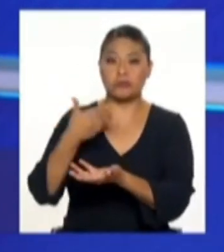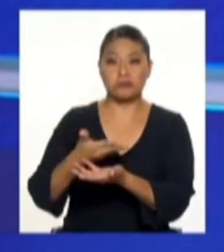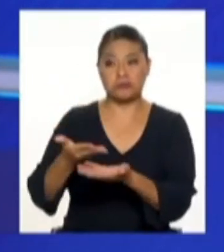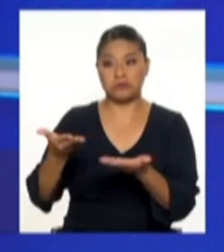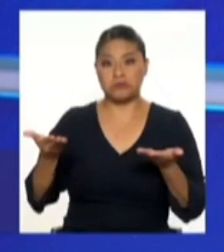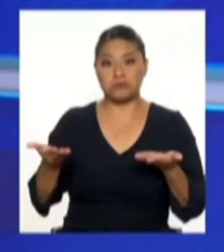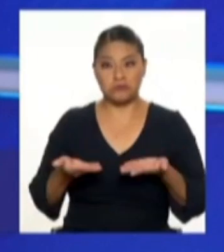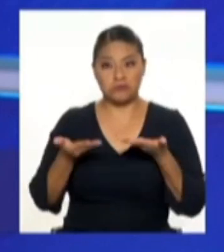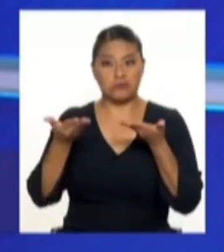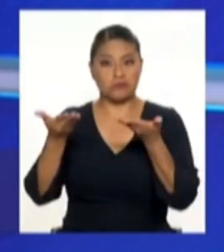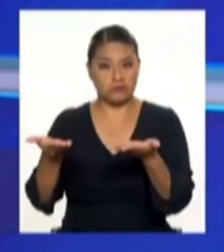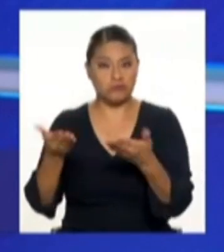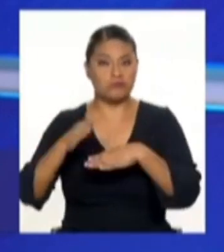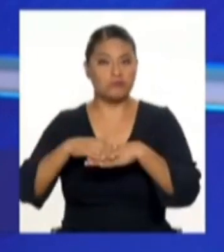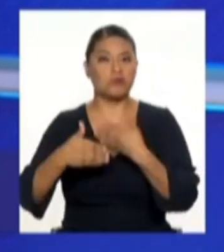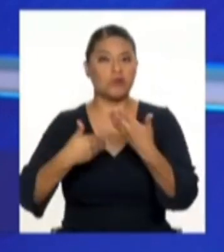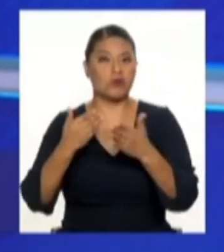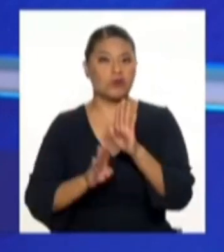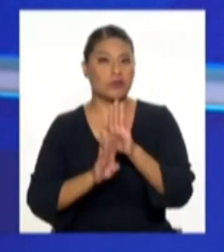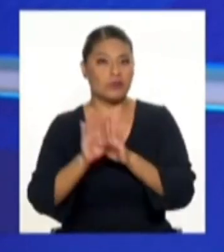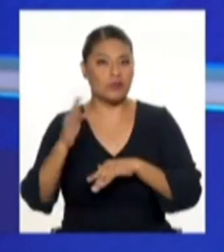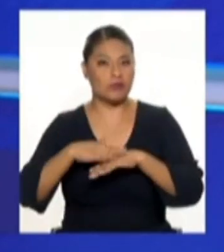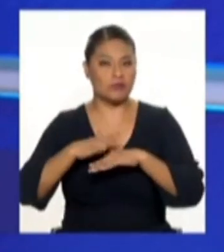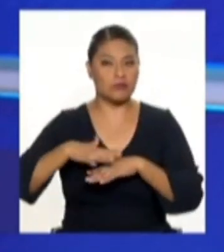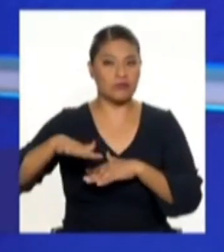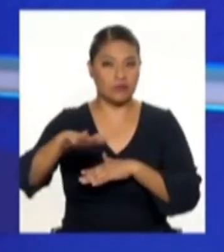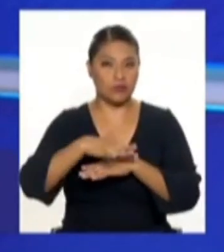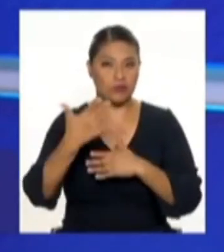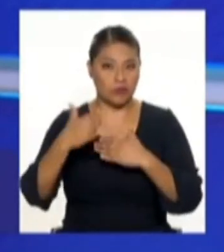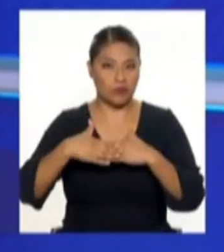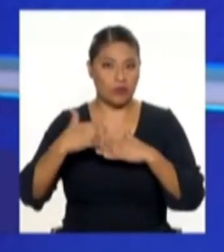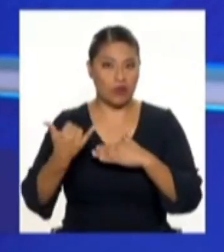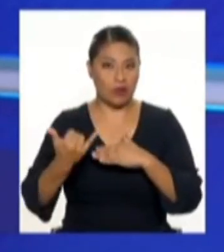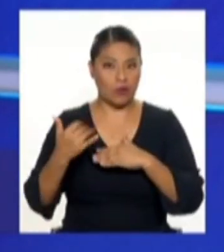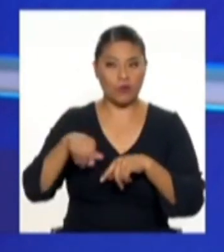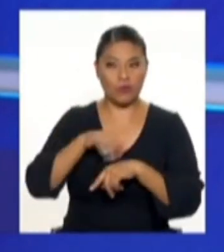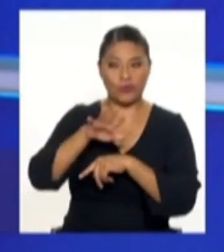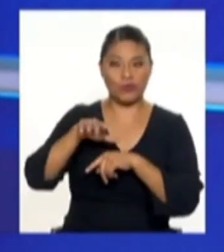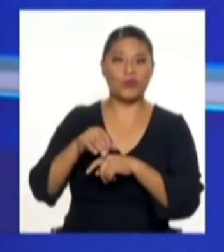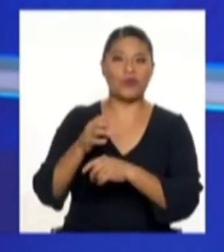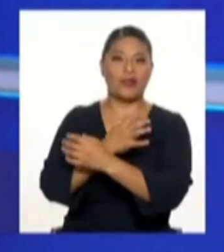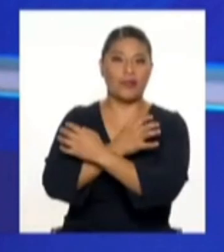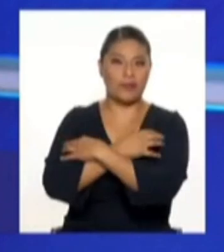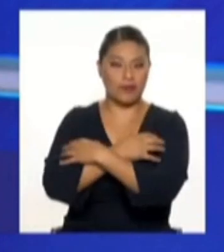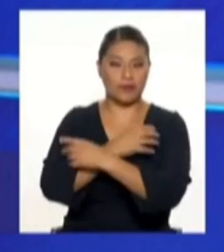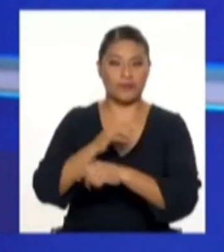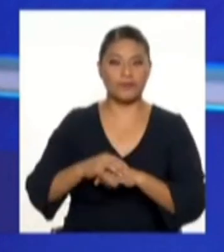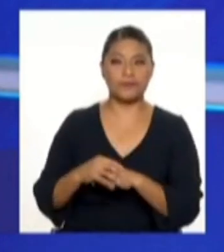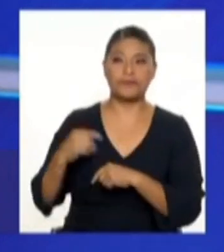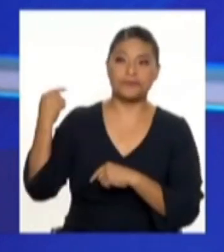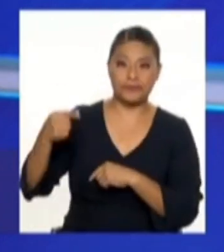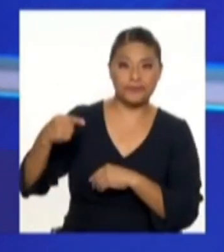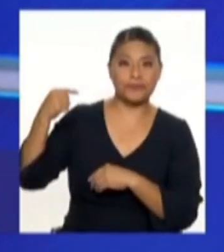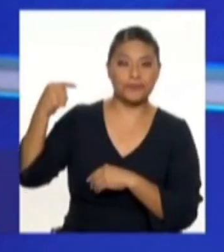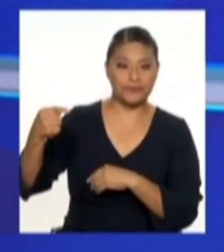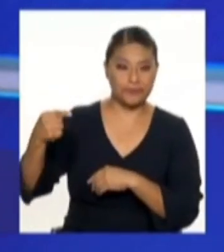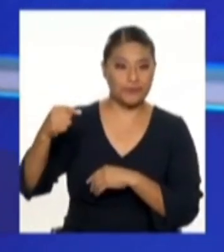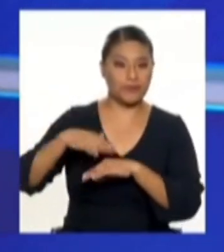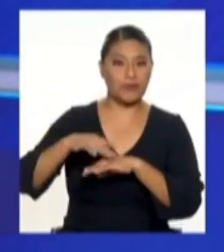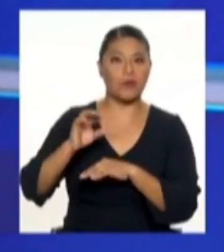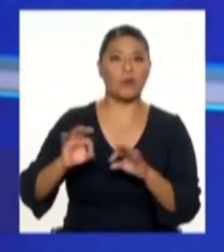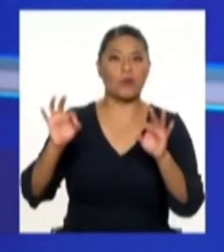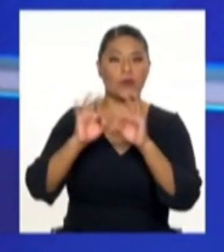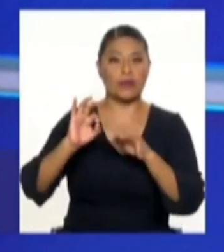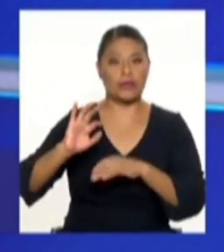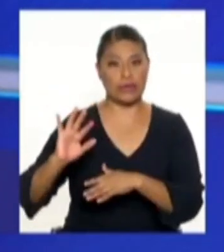para poder gatillar el desarrollo de una región que en suma ha representado en los últimos tiempos la quinta